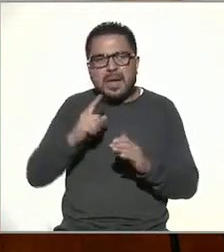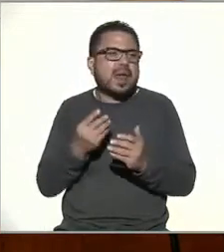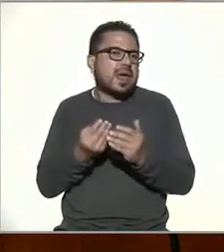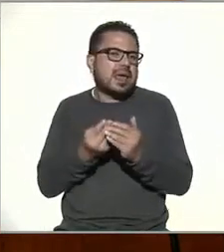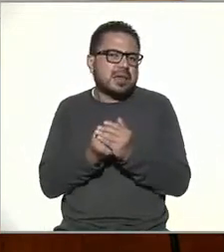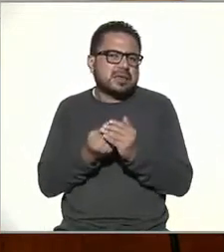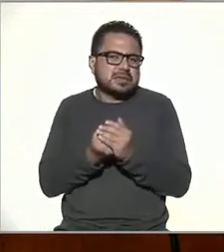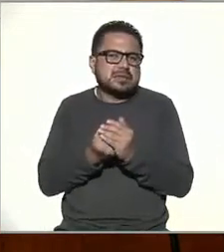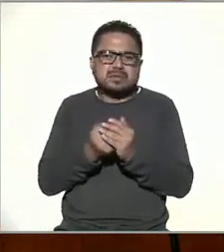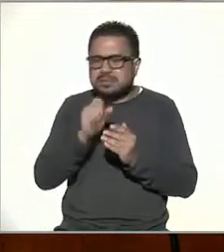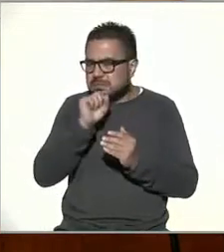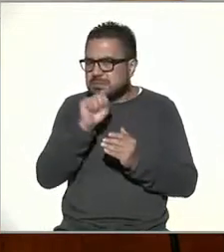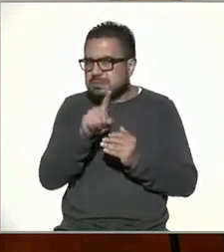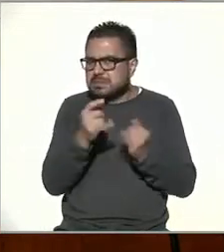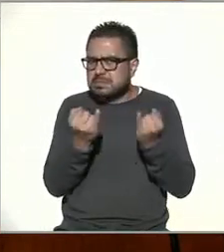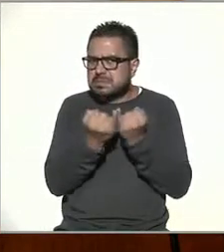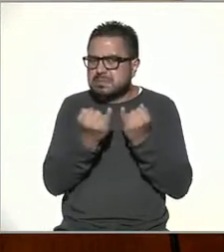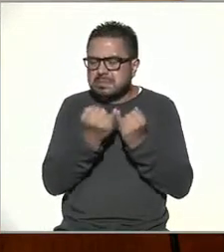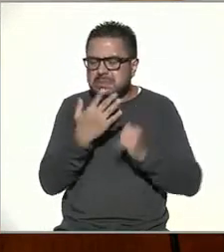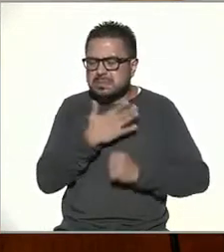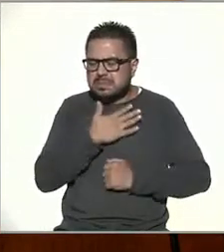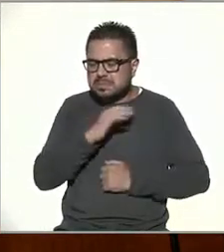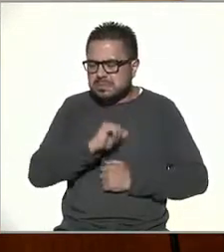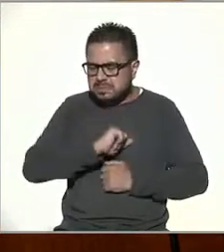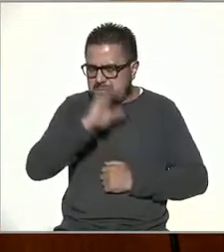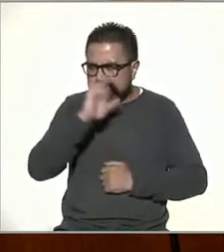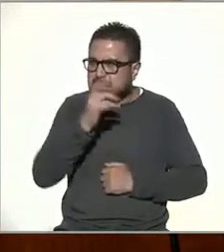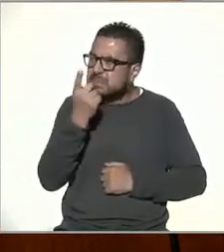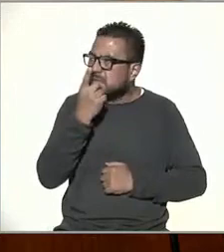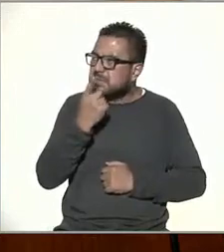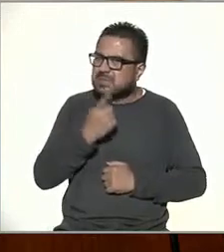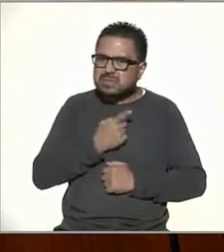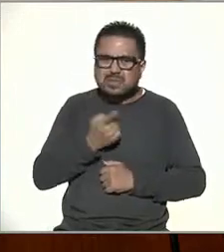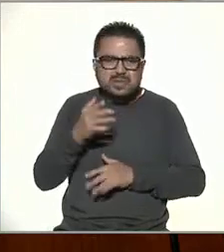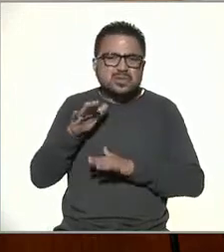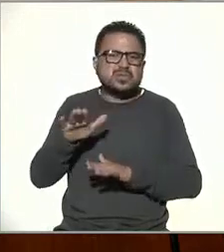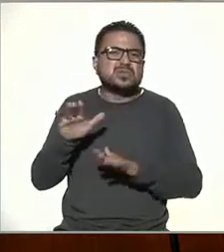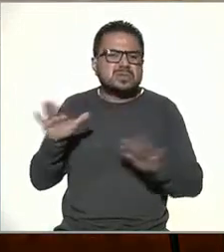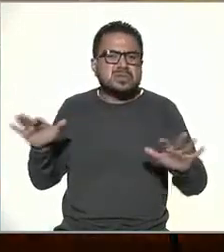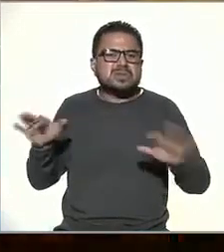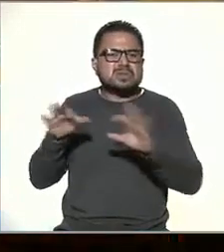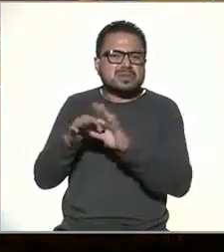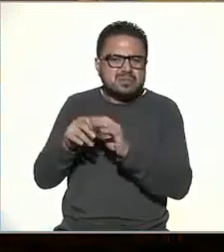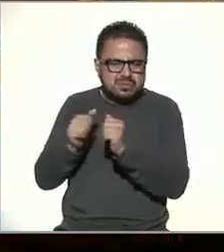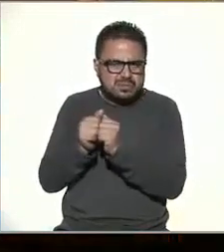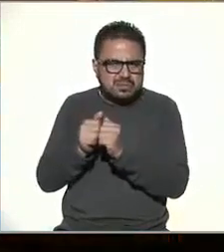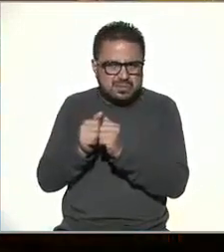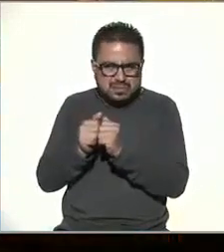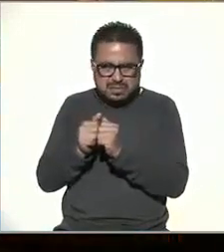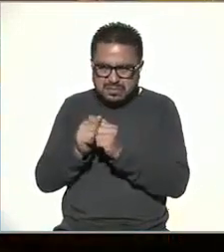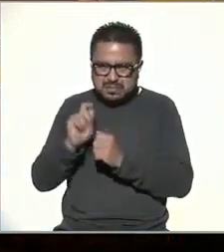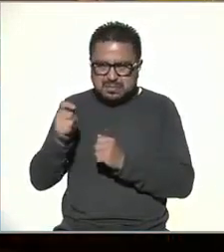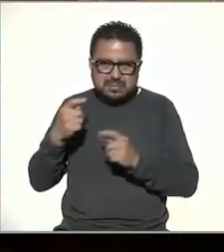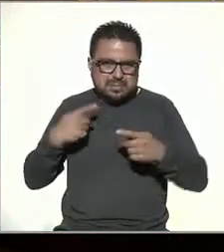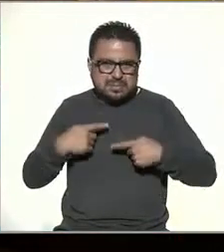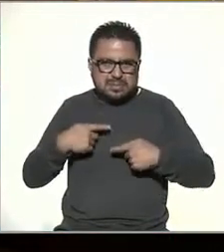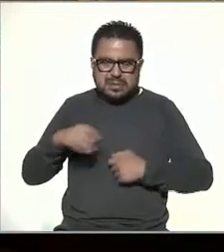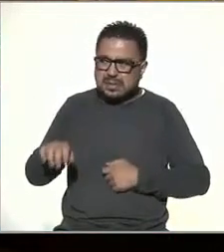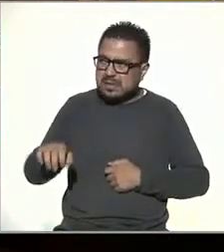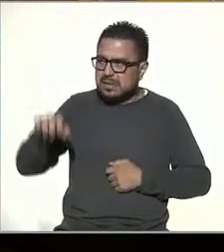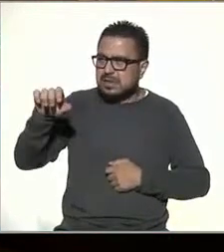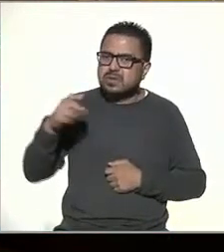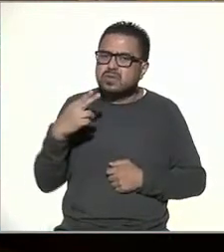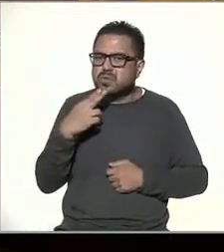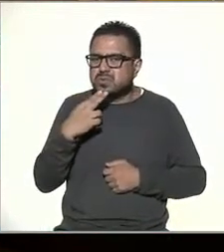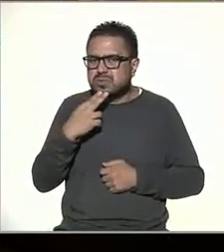también me llama la atención nos hablabas Arturo de lo que tiene que ver con la presencia de los adultos mayores con el